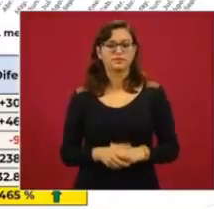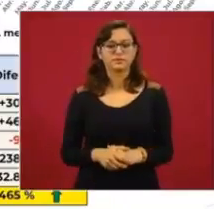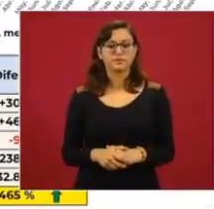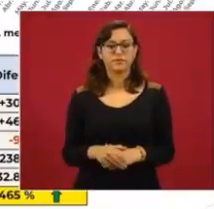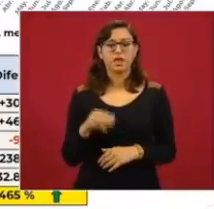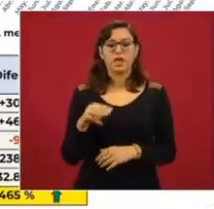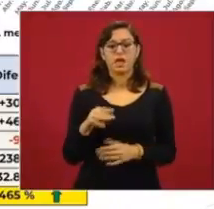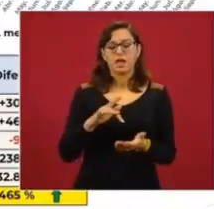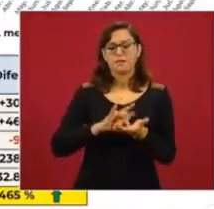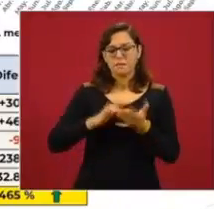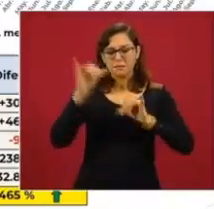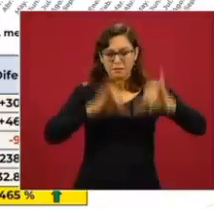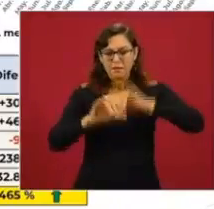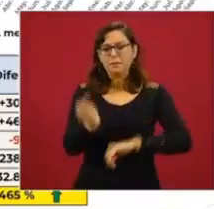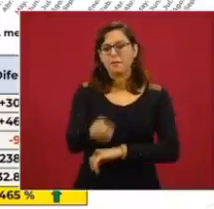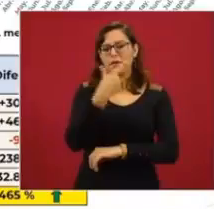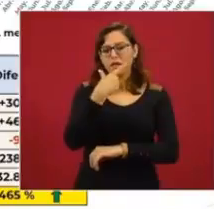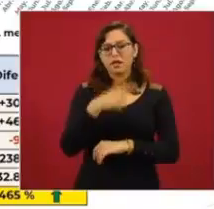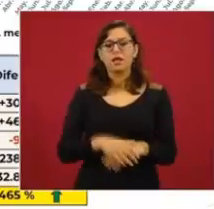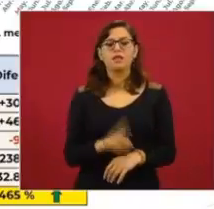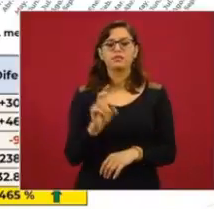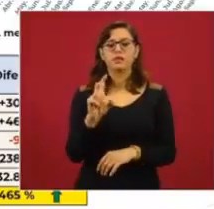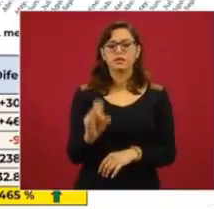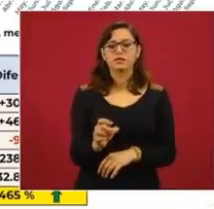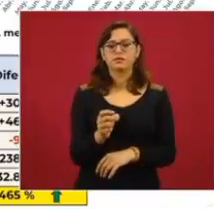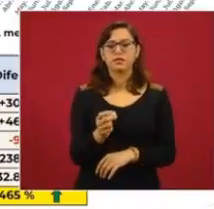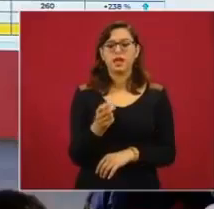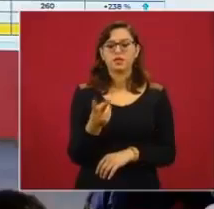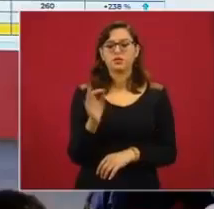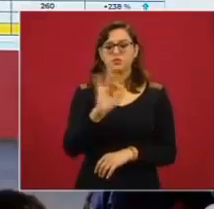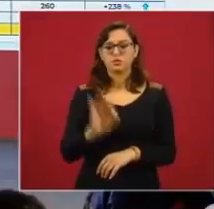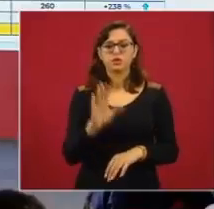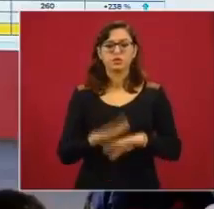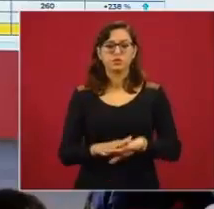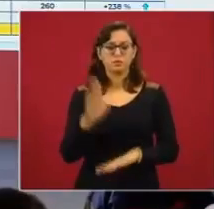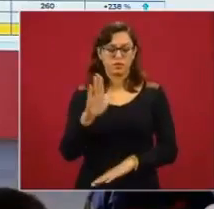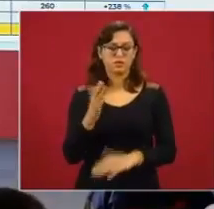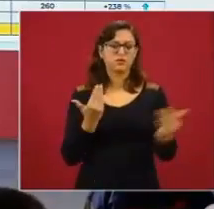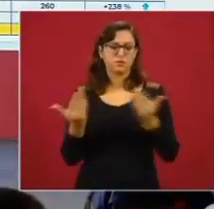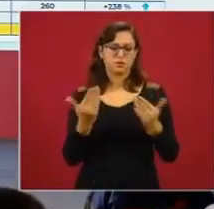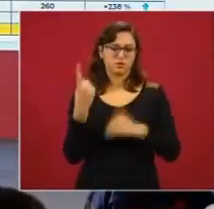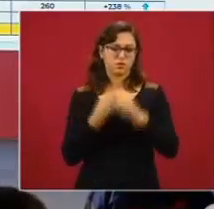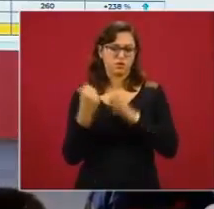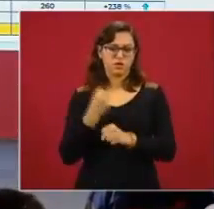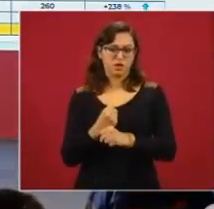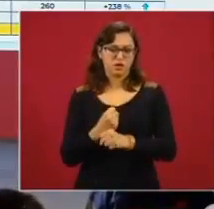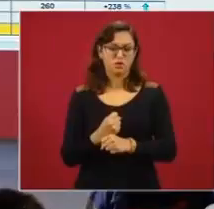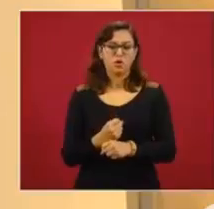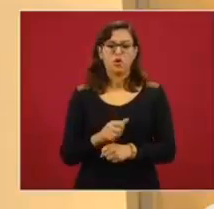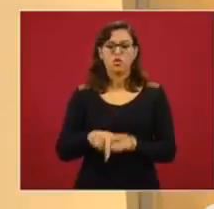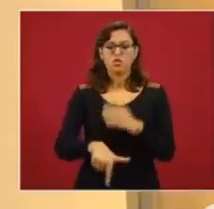En metanfetaminas, tenemos un 32.8% más. En el 19, tuvimos 12